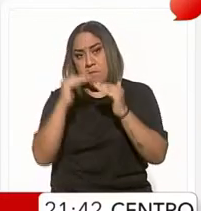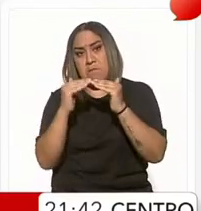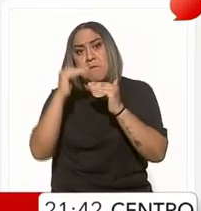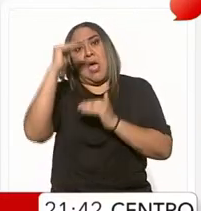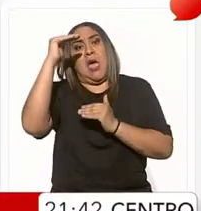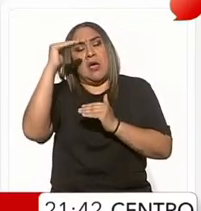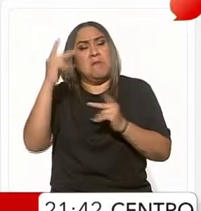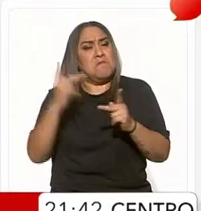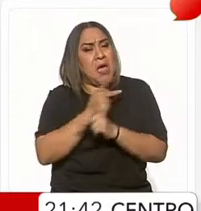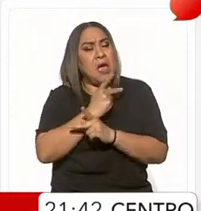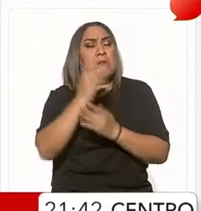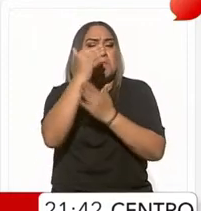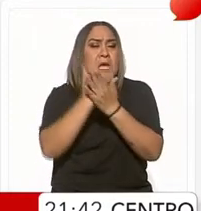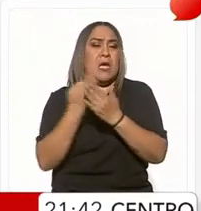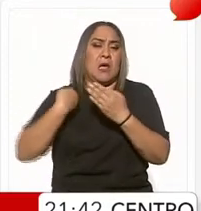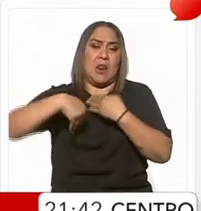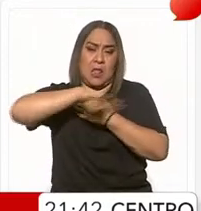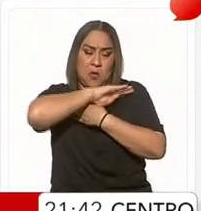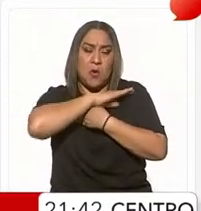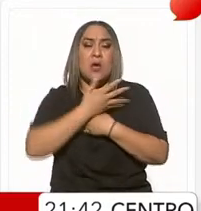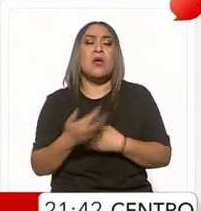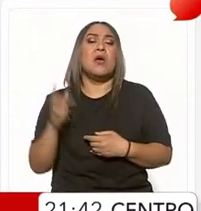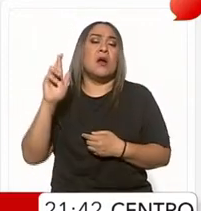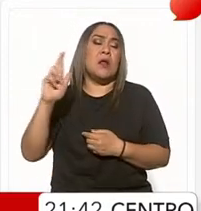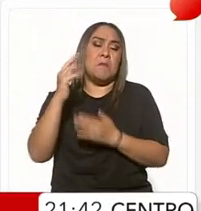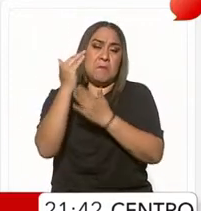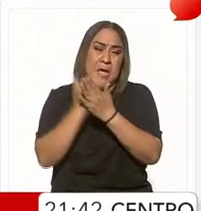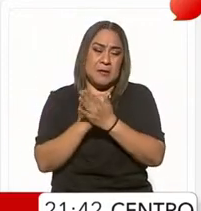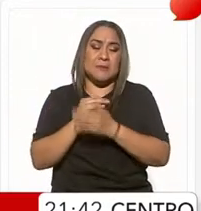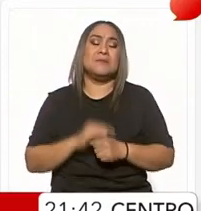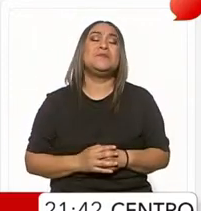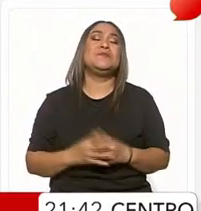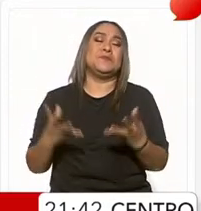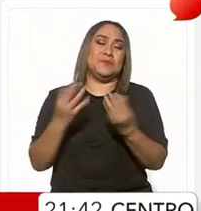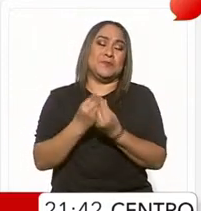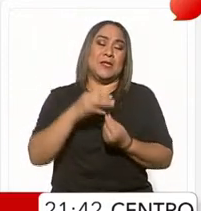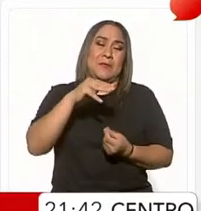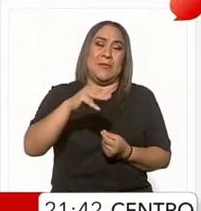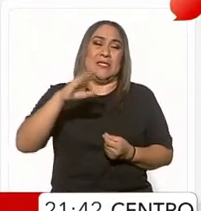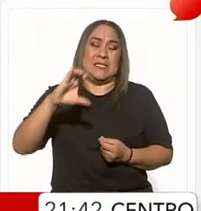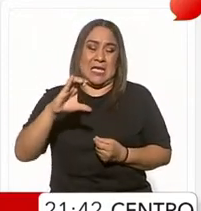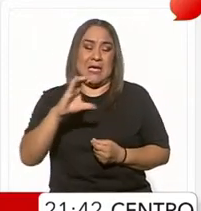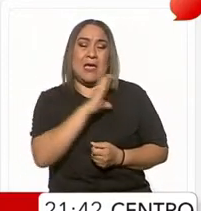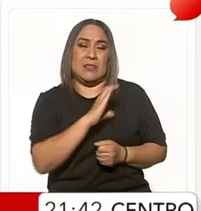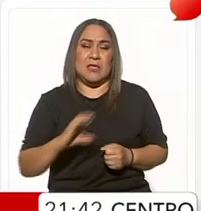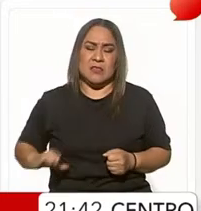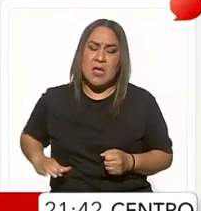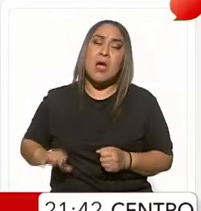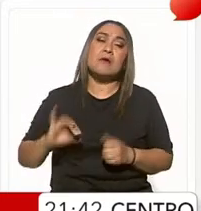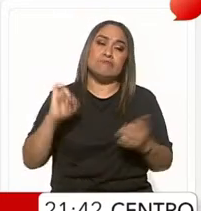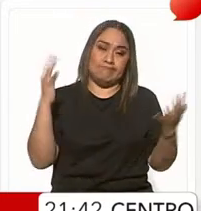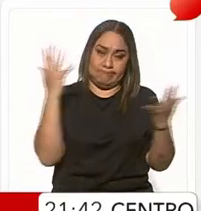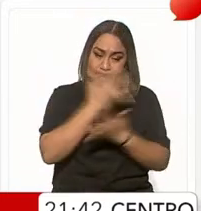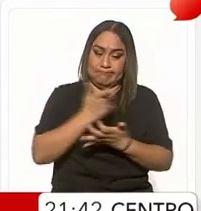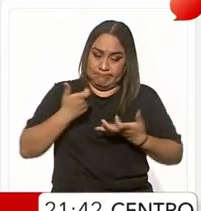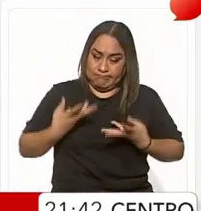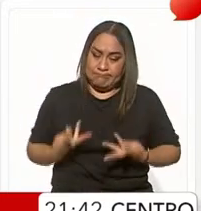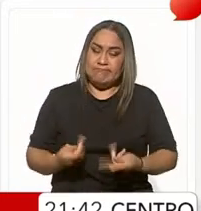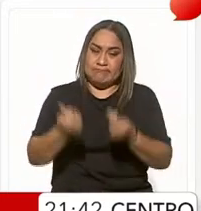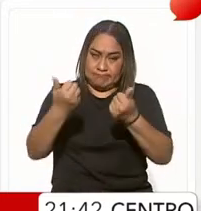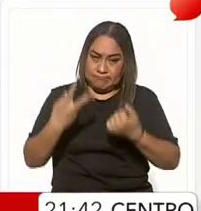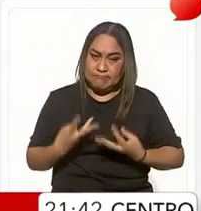sus contendientes, Claudia Sheinbaum y Xochitl Galvez. El candidato de Movimiento Ciudadano reconoció haber gastado esa cantidad, pero